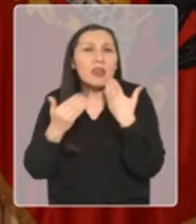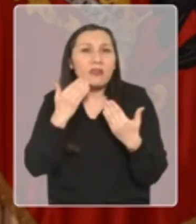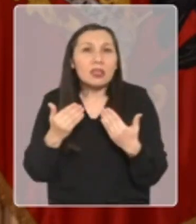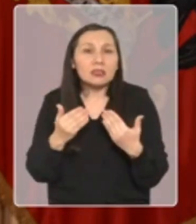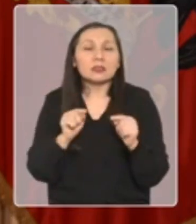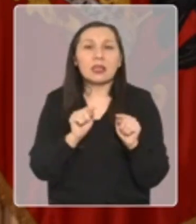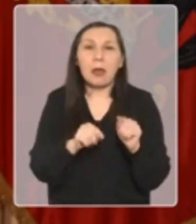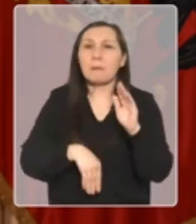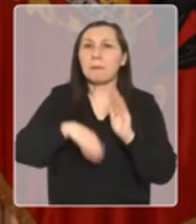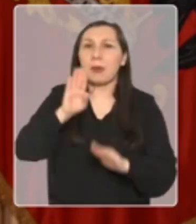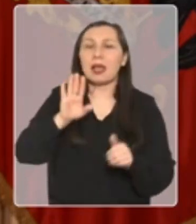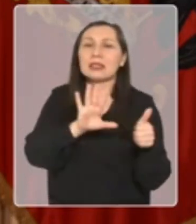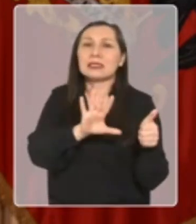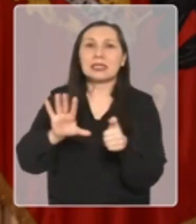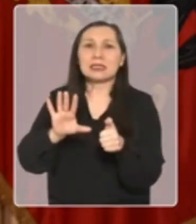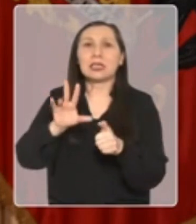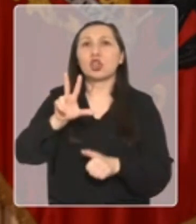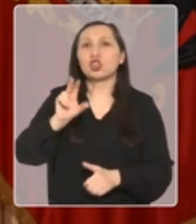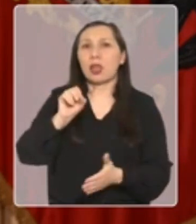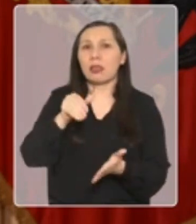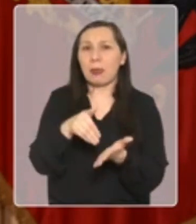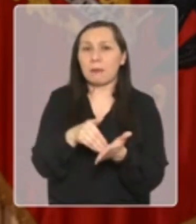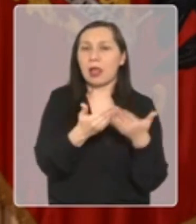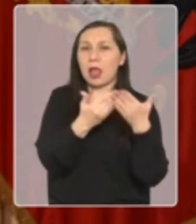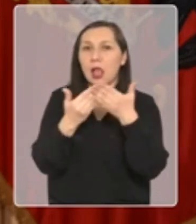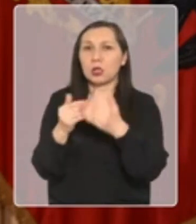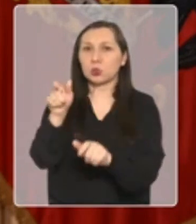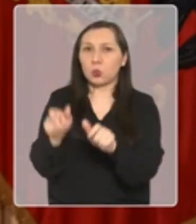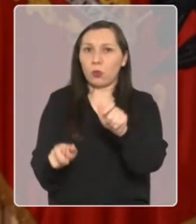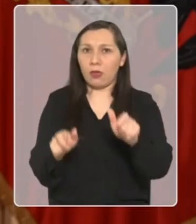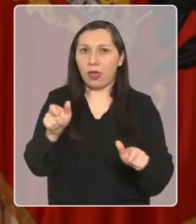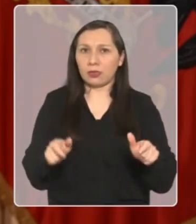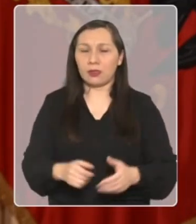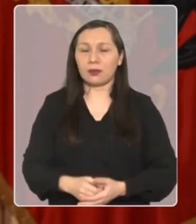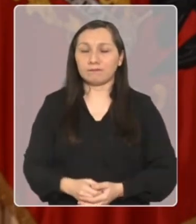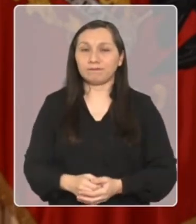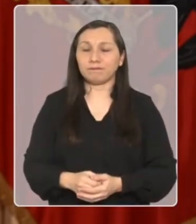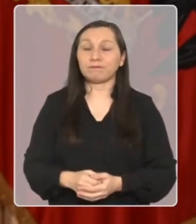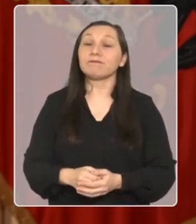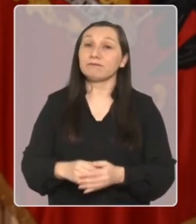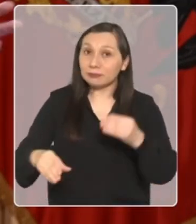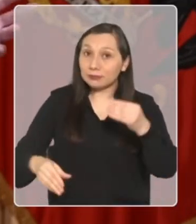gobierno y beneficiar de esta manera a más de 680.000 estudiantes.